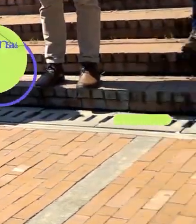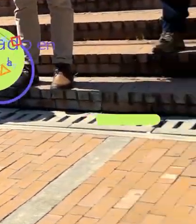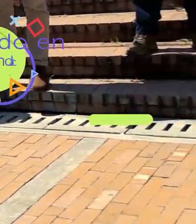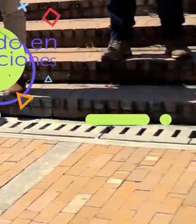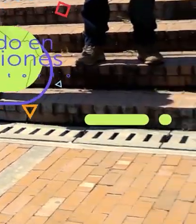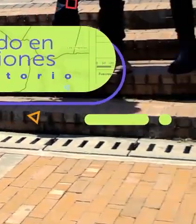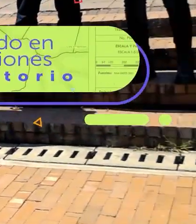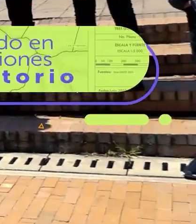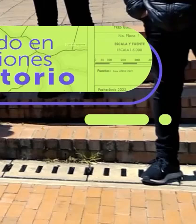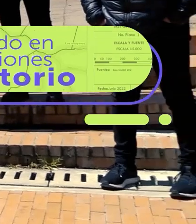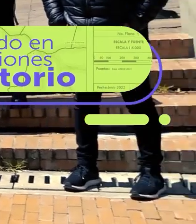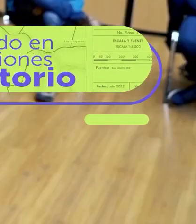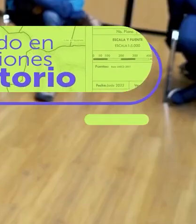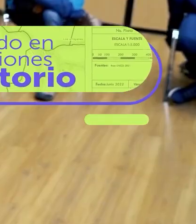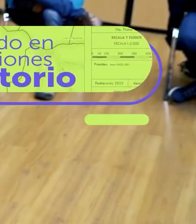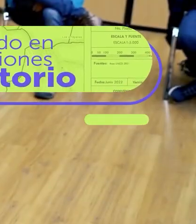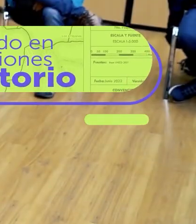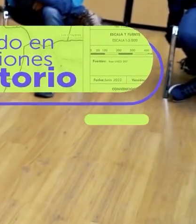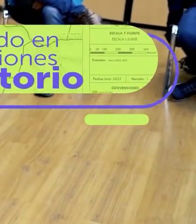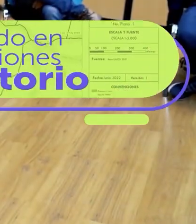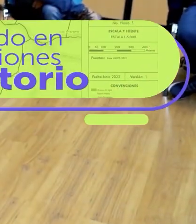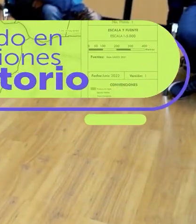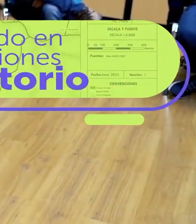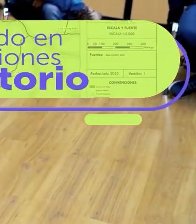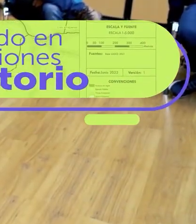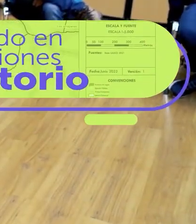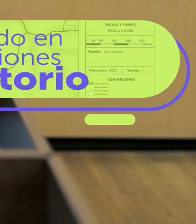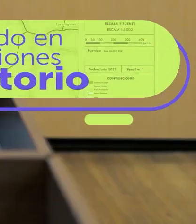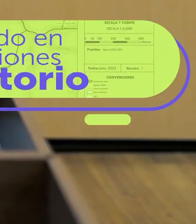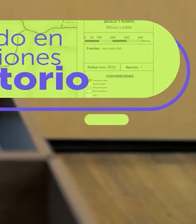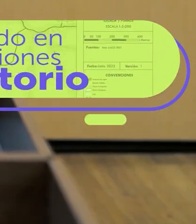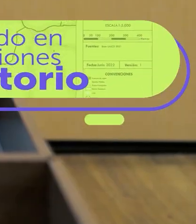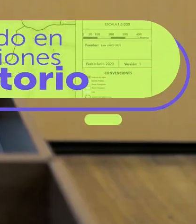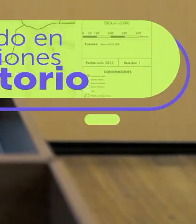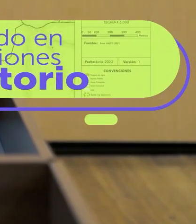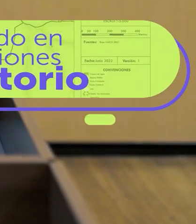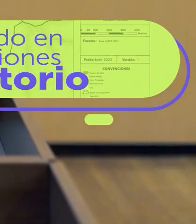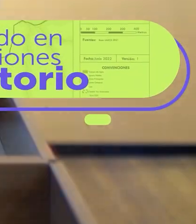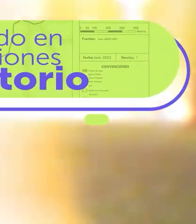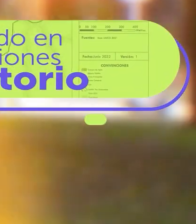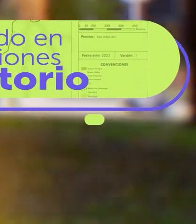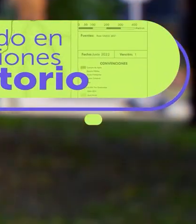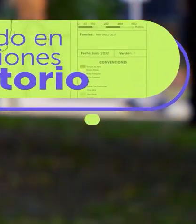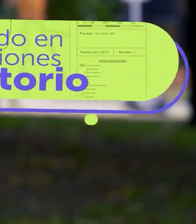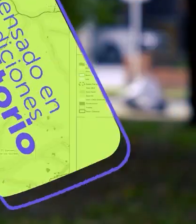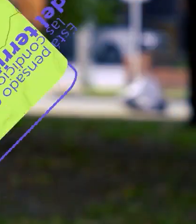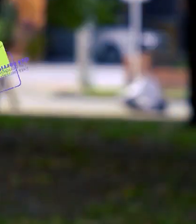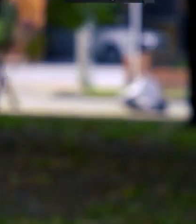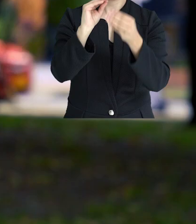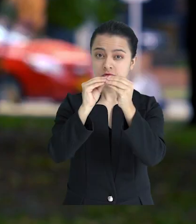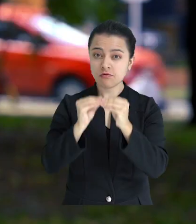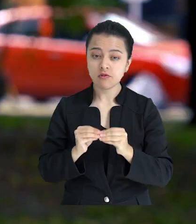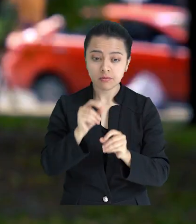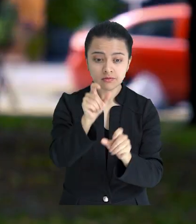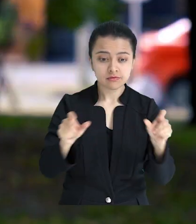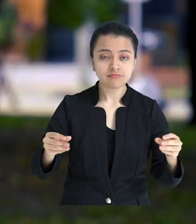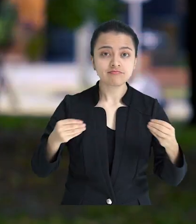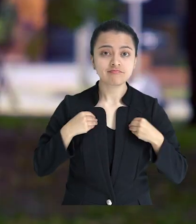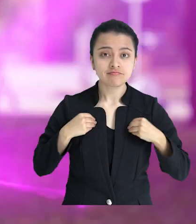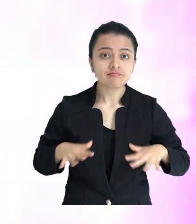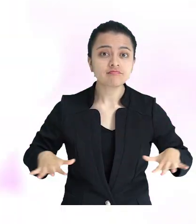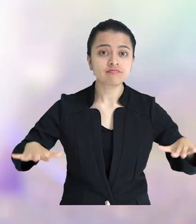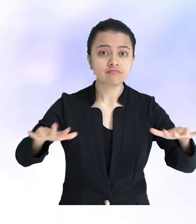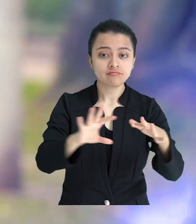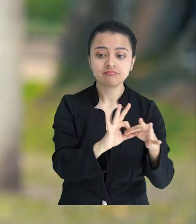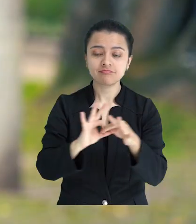La idea de la modificación es que el diseño del plan parcial se adapte a las nuevas condiciones de la ciudad y a las condiciones propias del